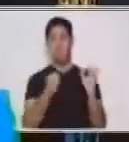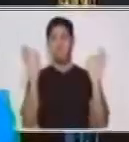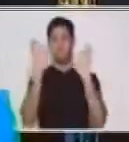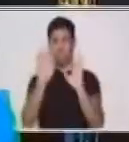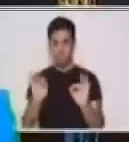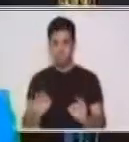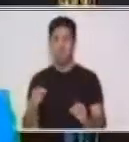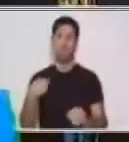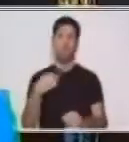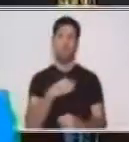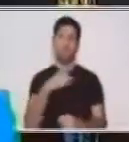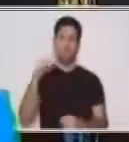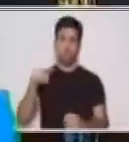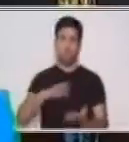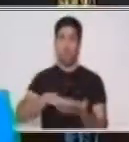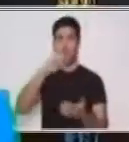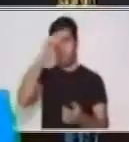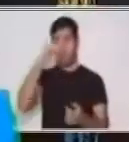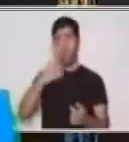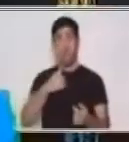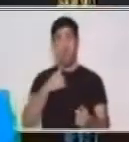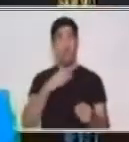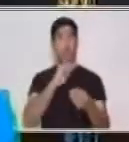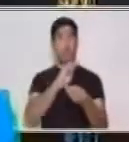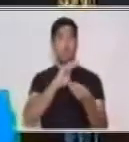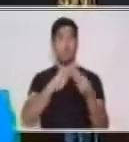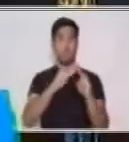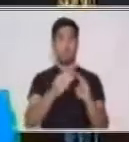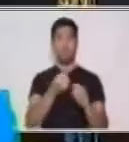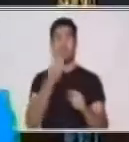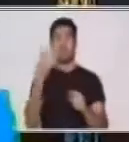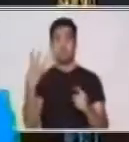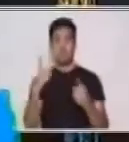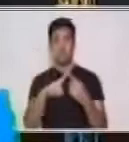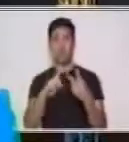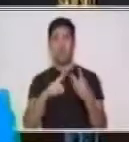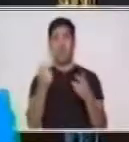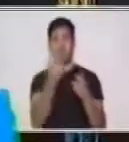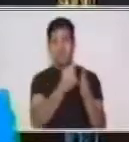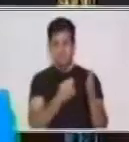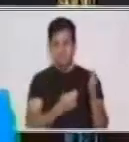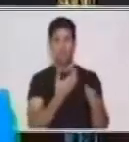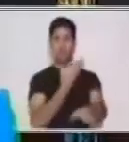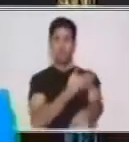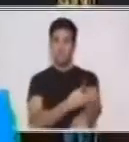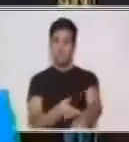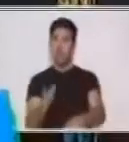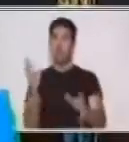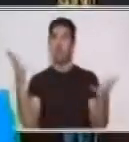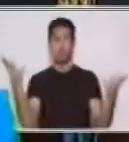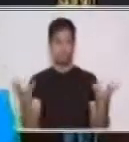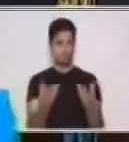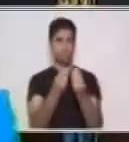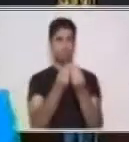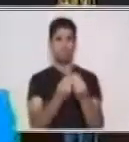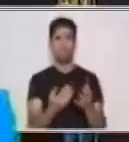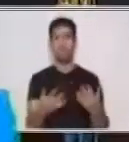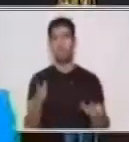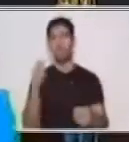lo aprendimos lleva matemática, lleva diseño, arte e historia. Entonces,